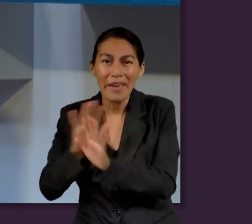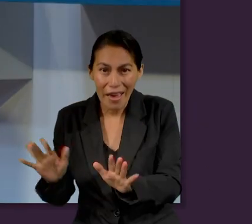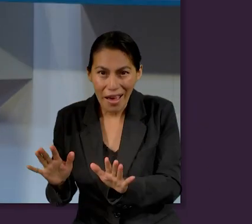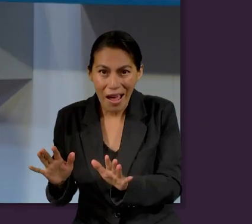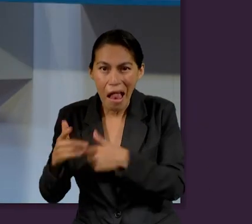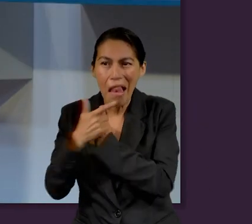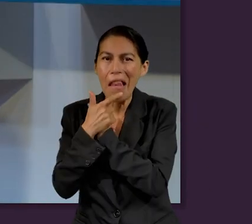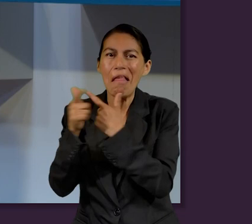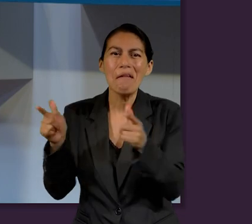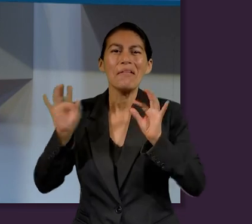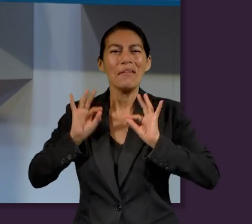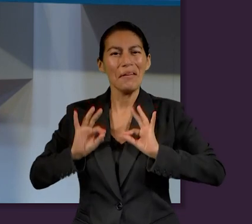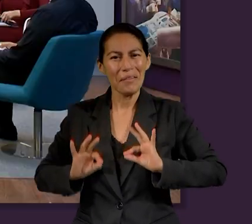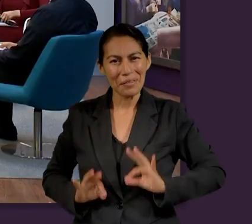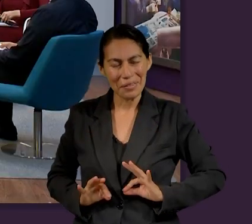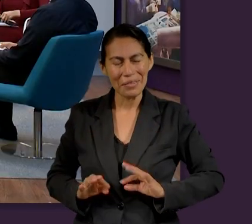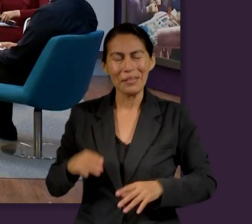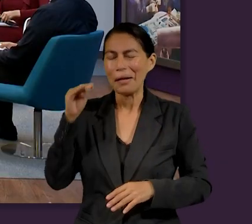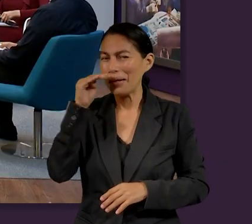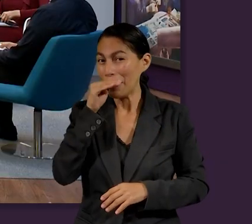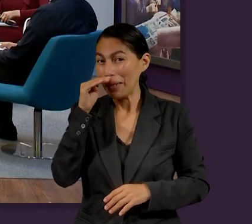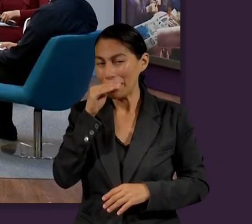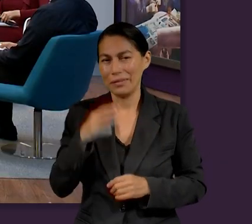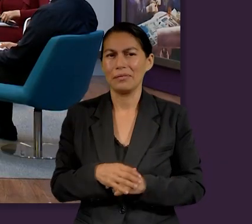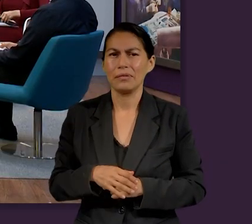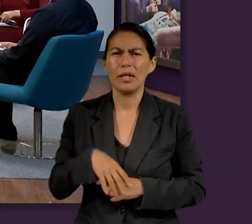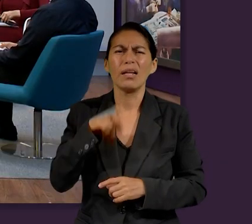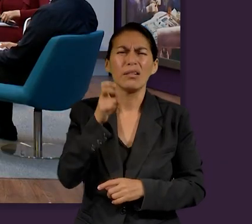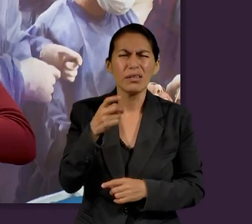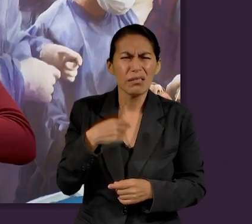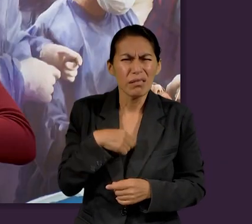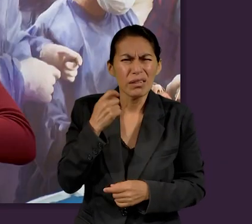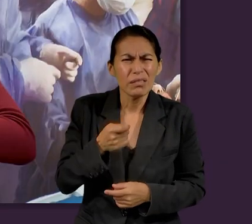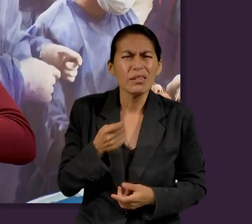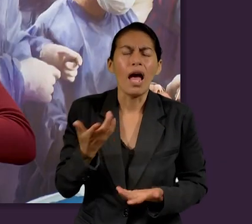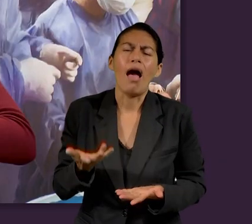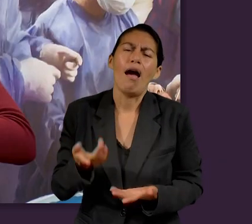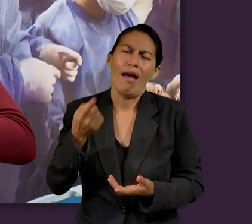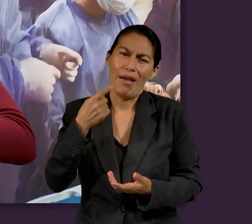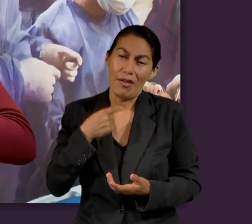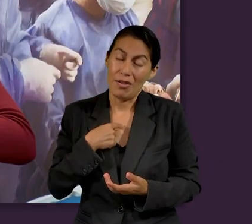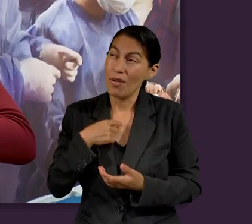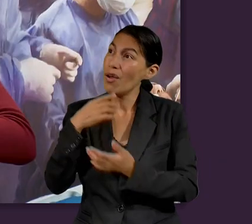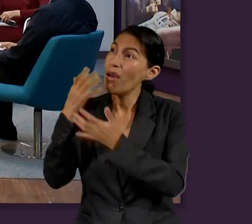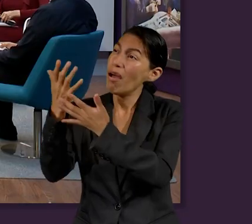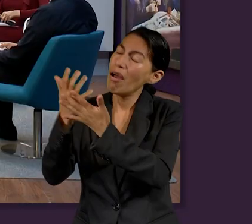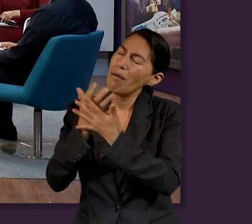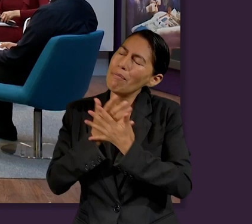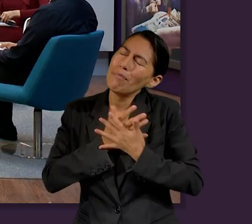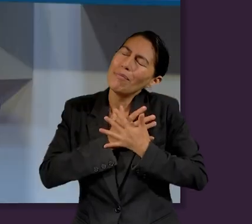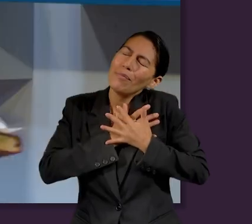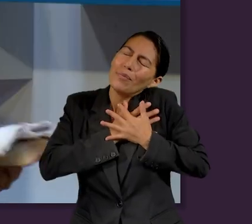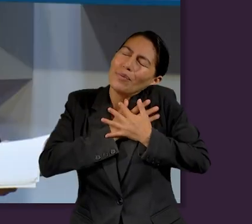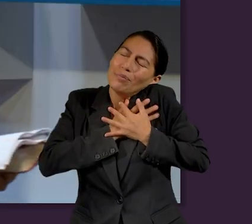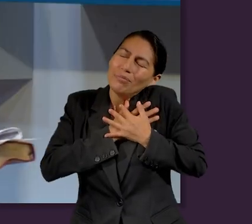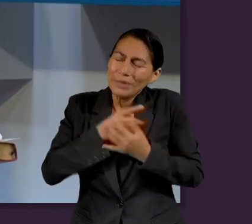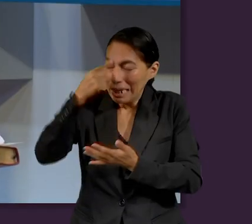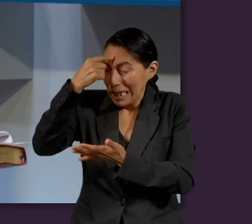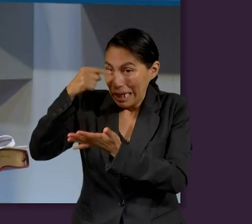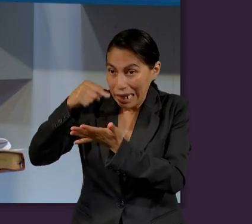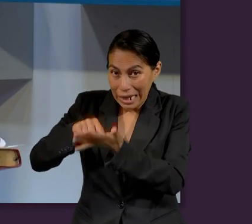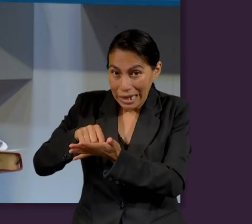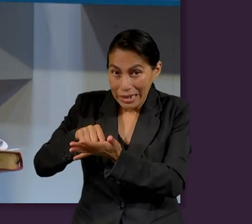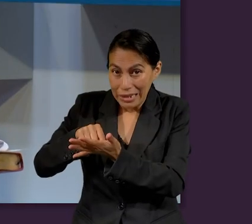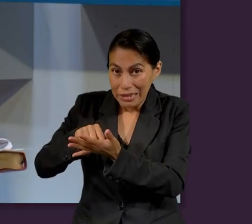necesitamos amar al Señor con todo nuestro corazón, creer en el Señor con todo nuestro corazón y la recompensa, por